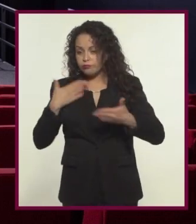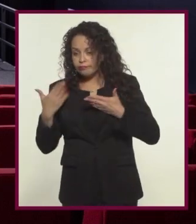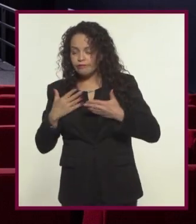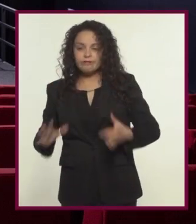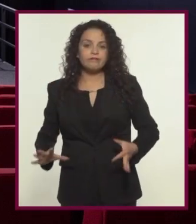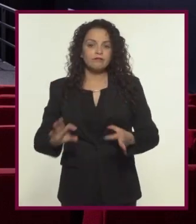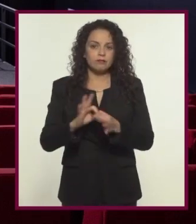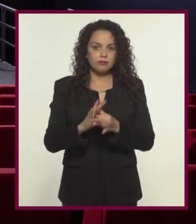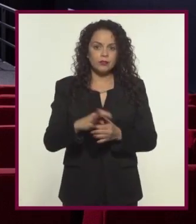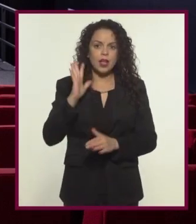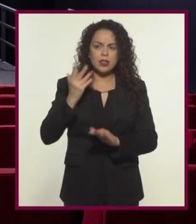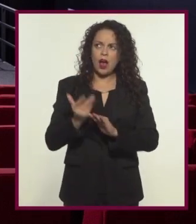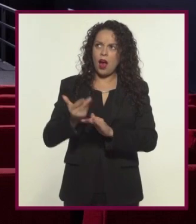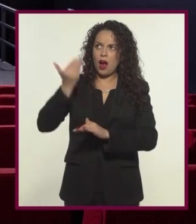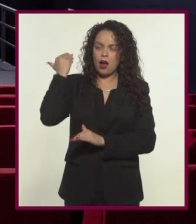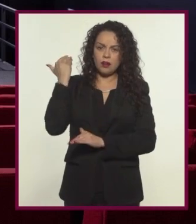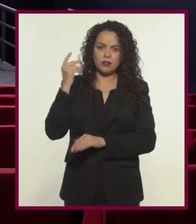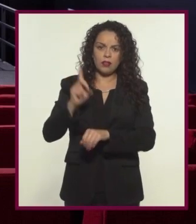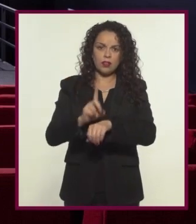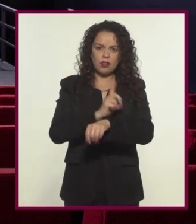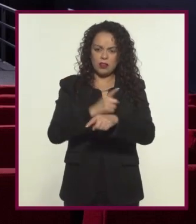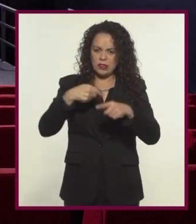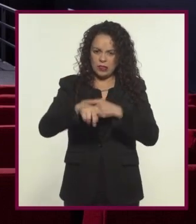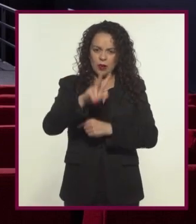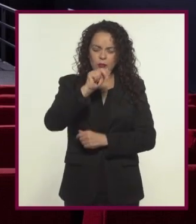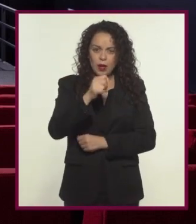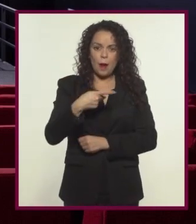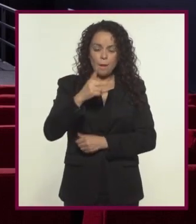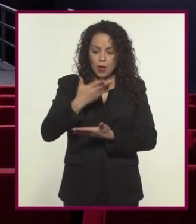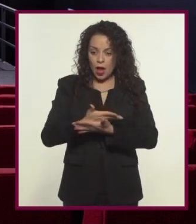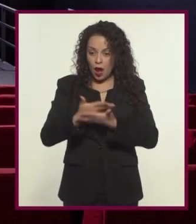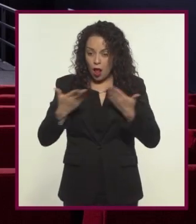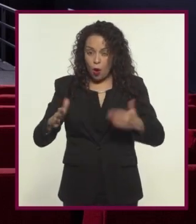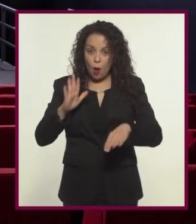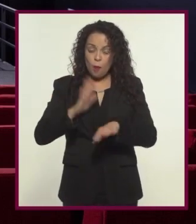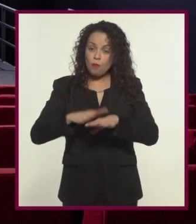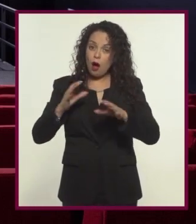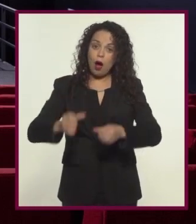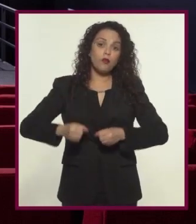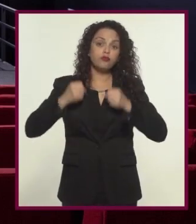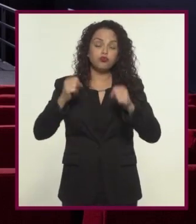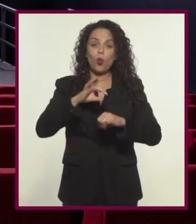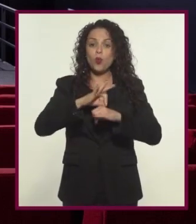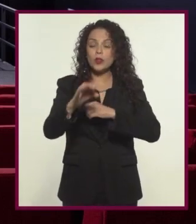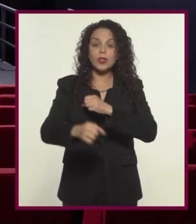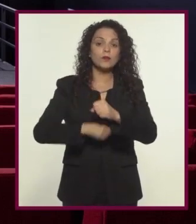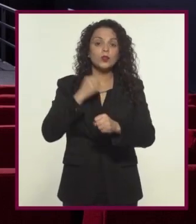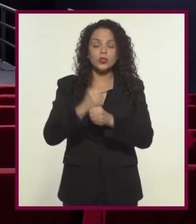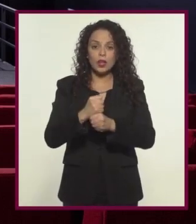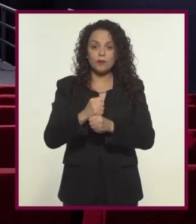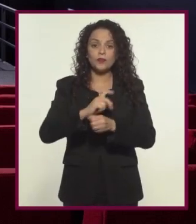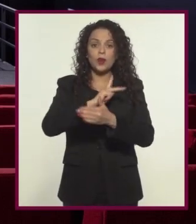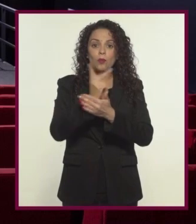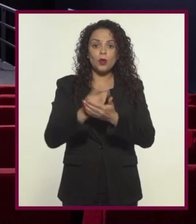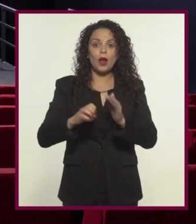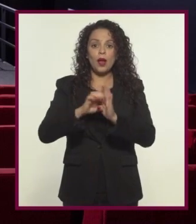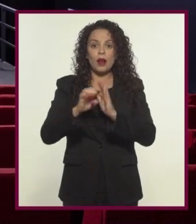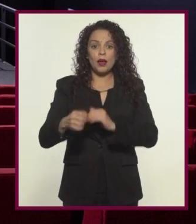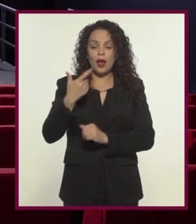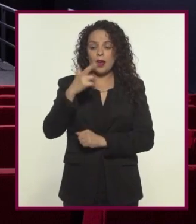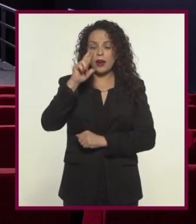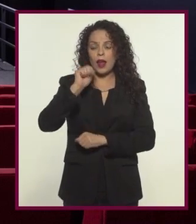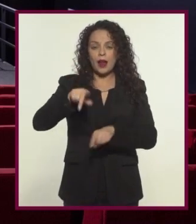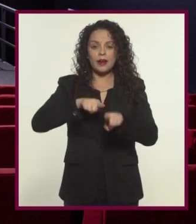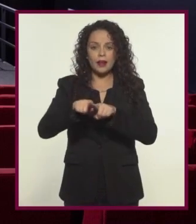entretenimiento De alguna forma ya existía desde los inicios de la televisión pero recobró muchísima fuerza en los últimos años